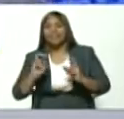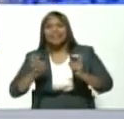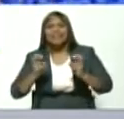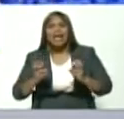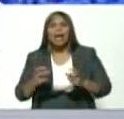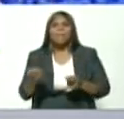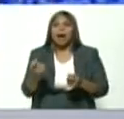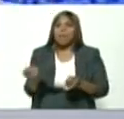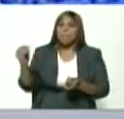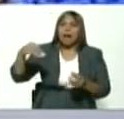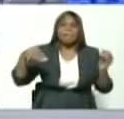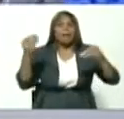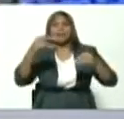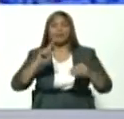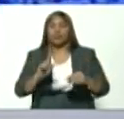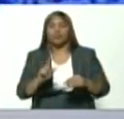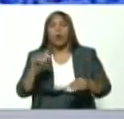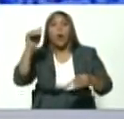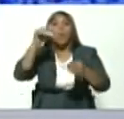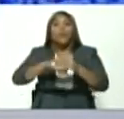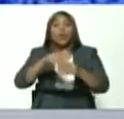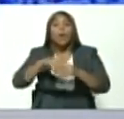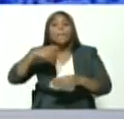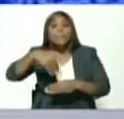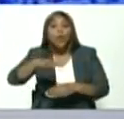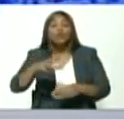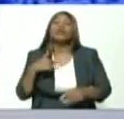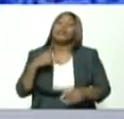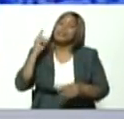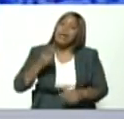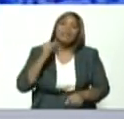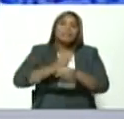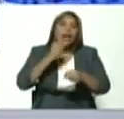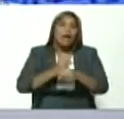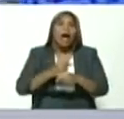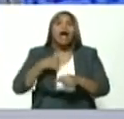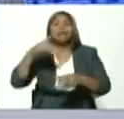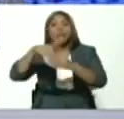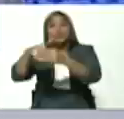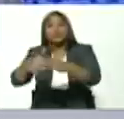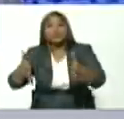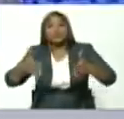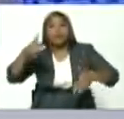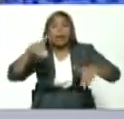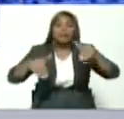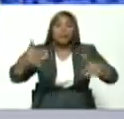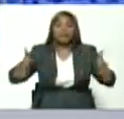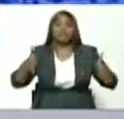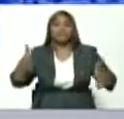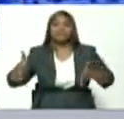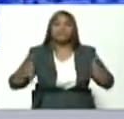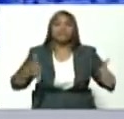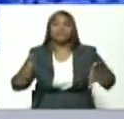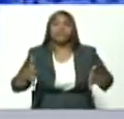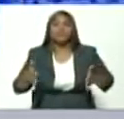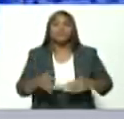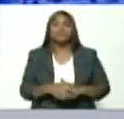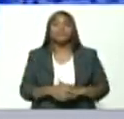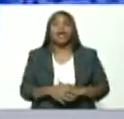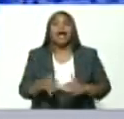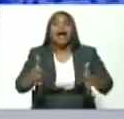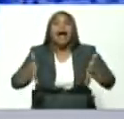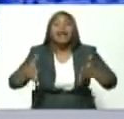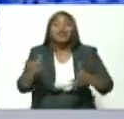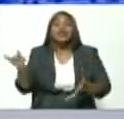elecciones por aquí elecciones por allá que vamos a tener que ir y ganarlas todas pero más allá de las elecciones que hay que ganarlas